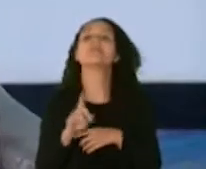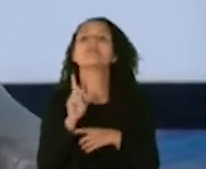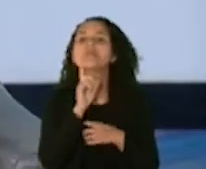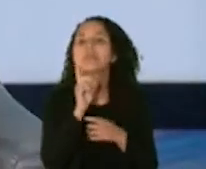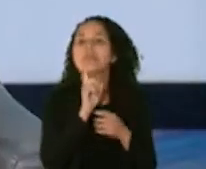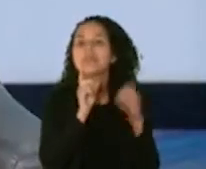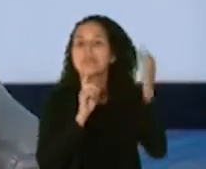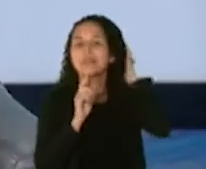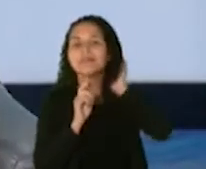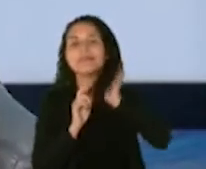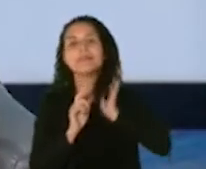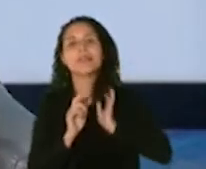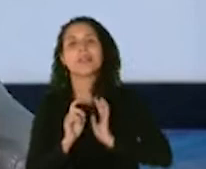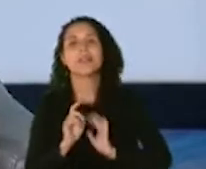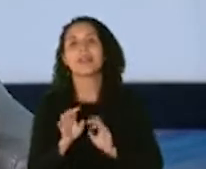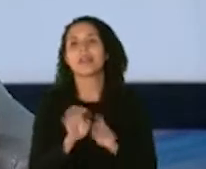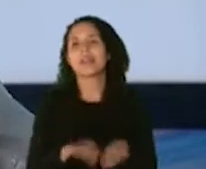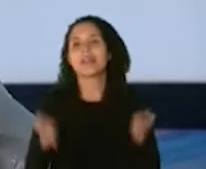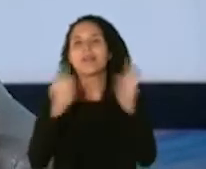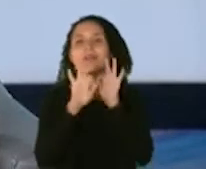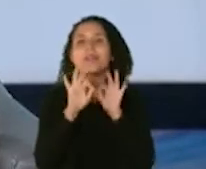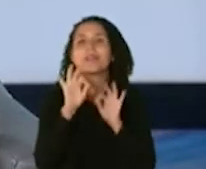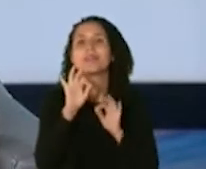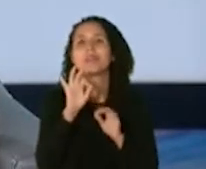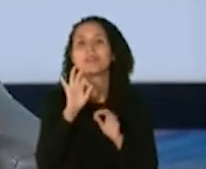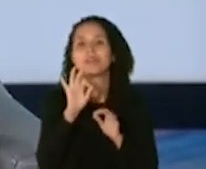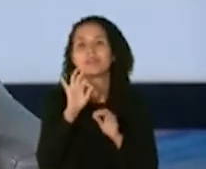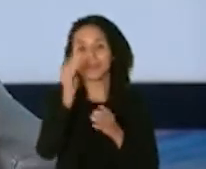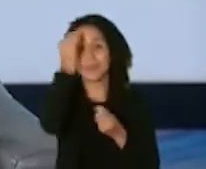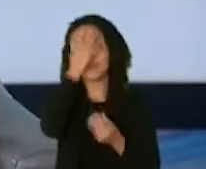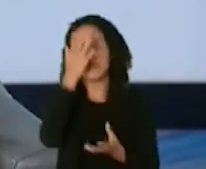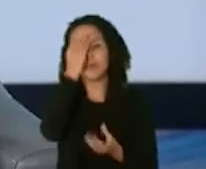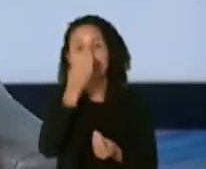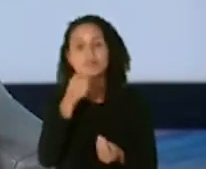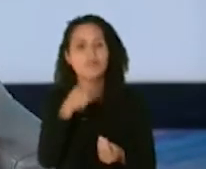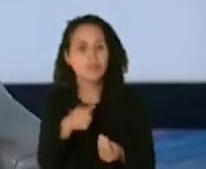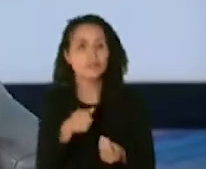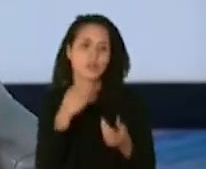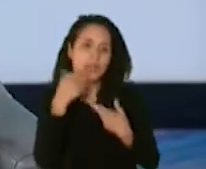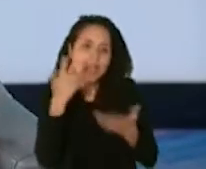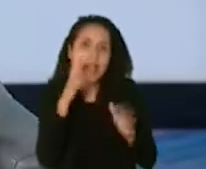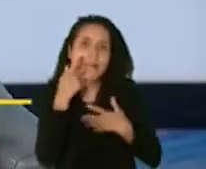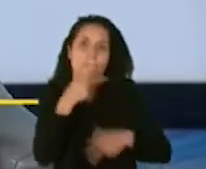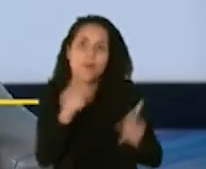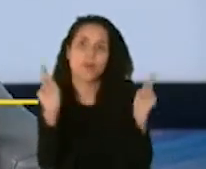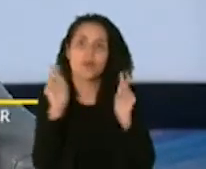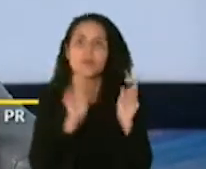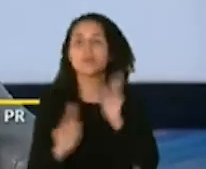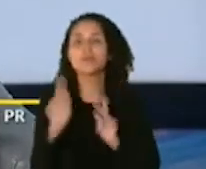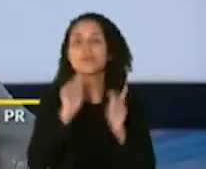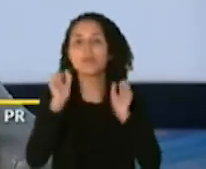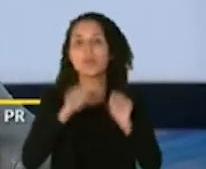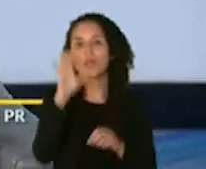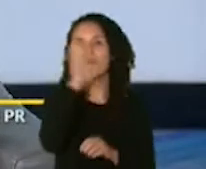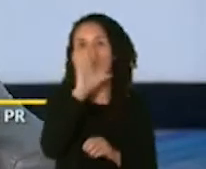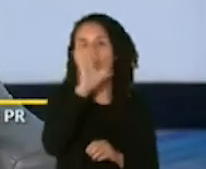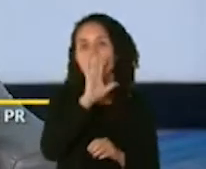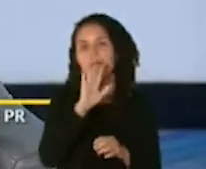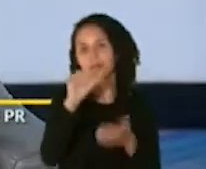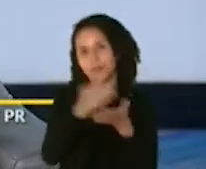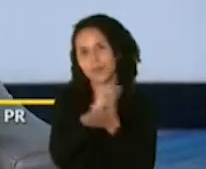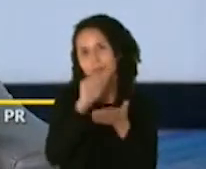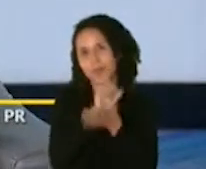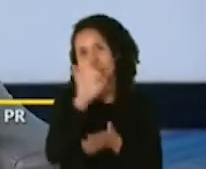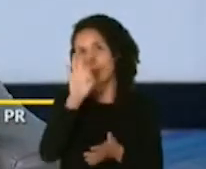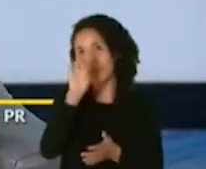data no solamente es que la creemos la data se ha hecho pública las personas pueden buscarla directamente en la página de